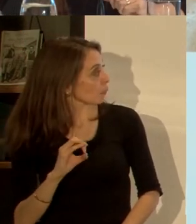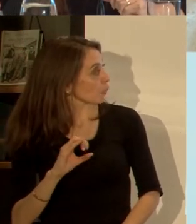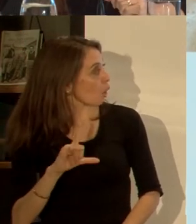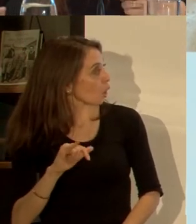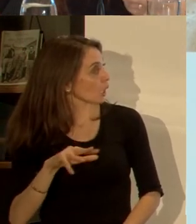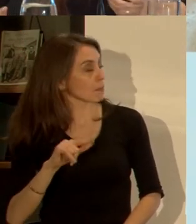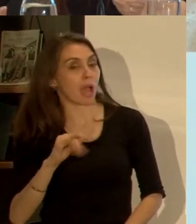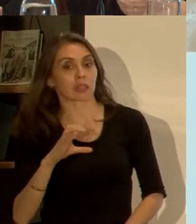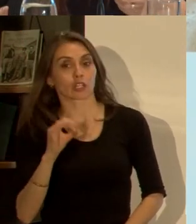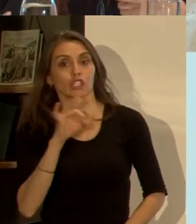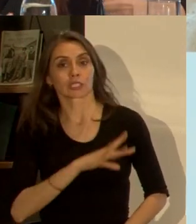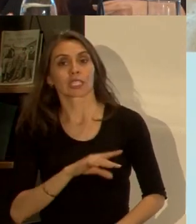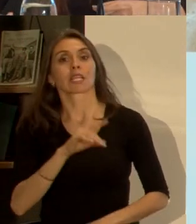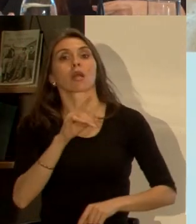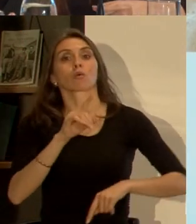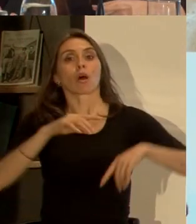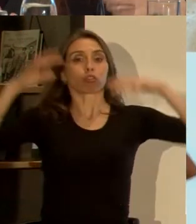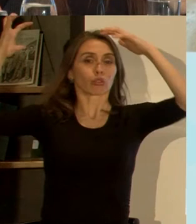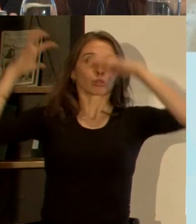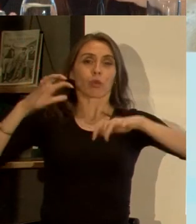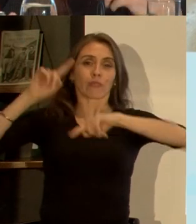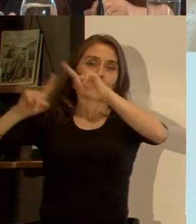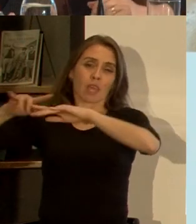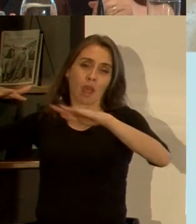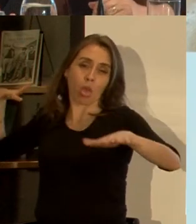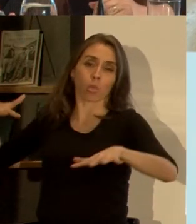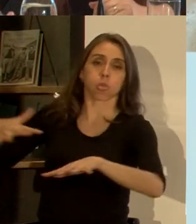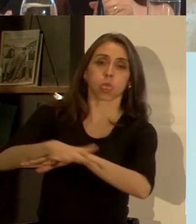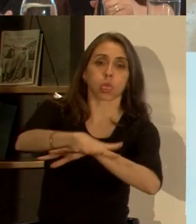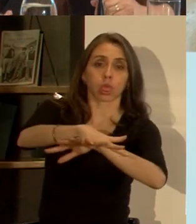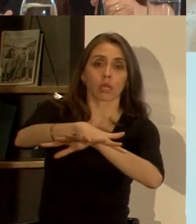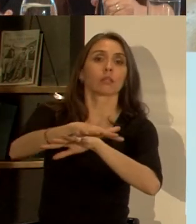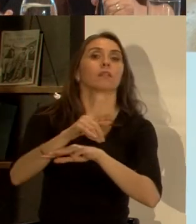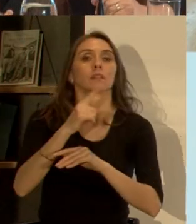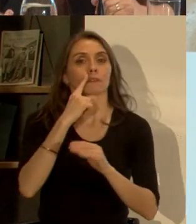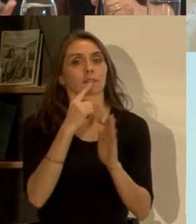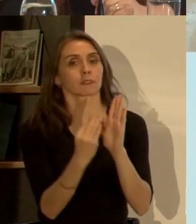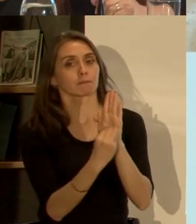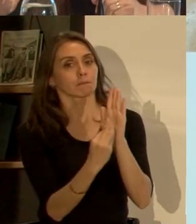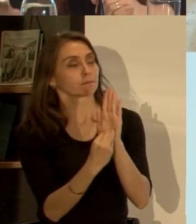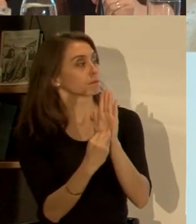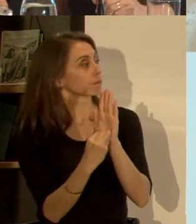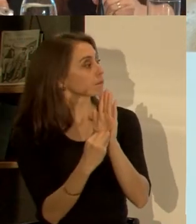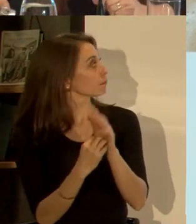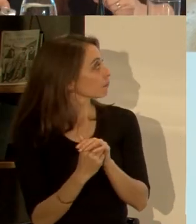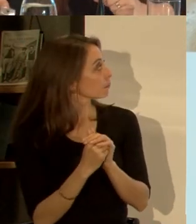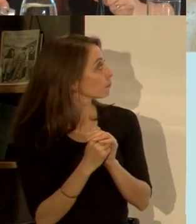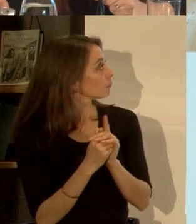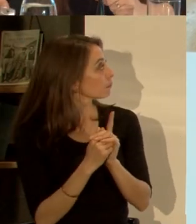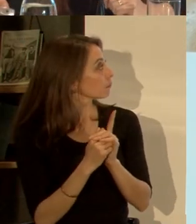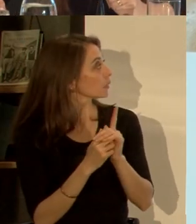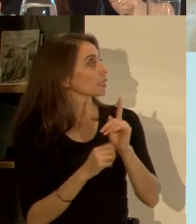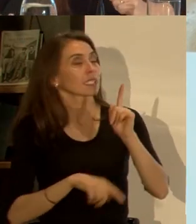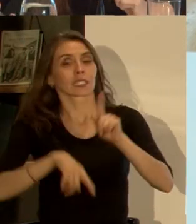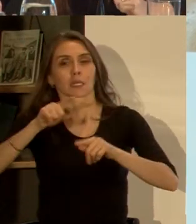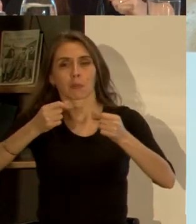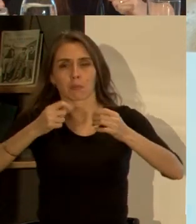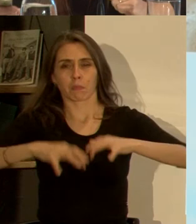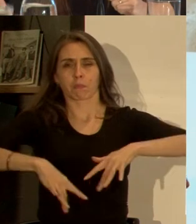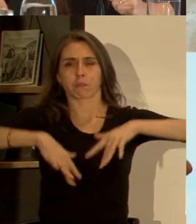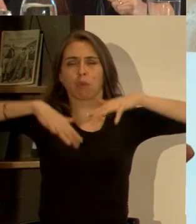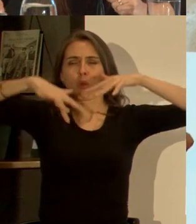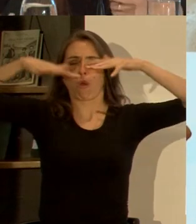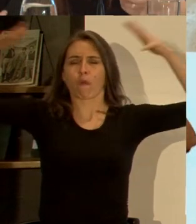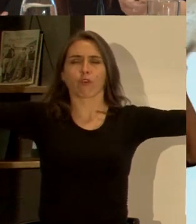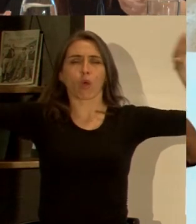cada vez que ocurren estos aluviones obviamente están en primera línea esa fue la tormenta de arena que tuvimos hace poco